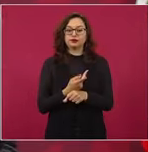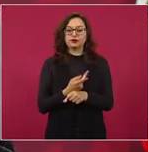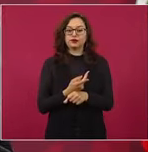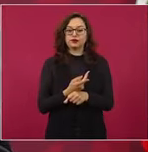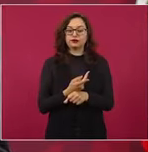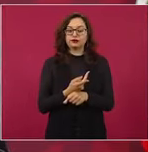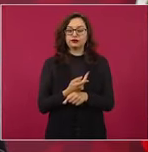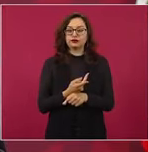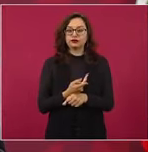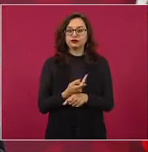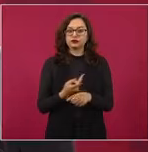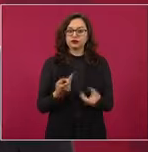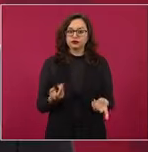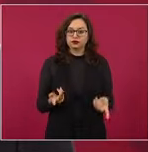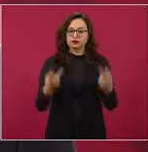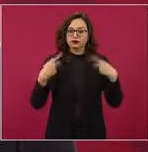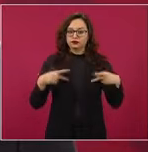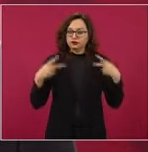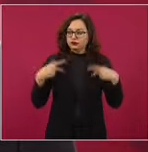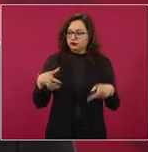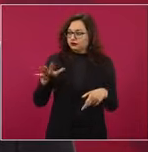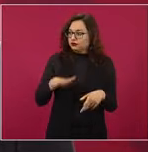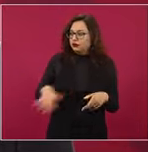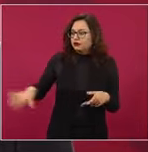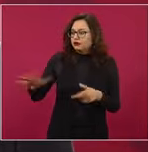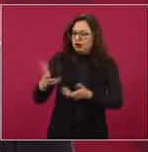importancia del trabajo.